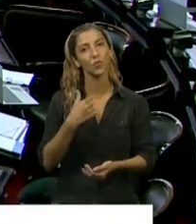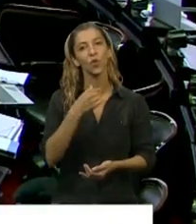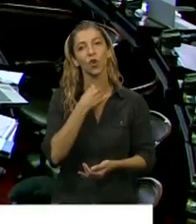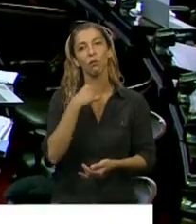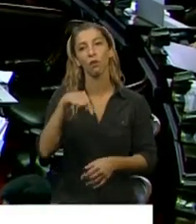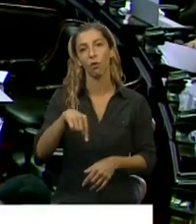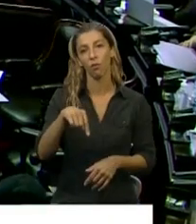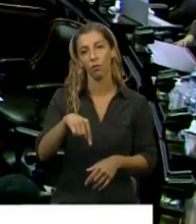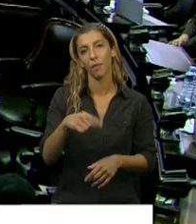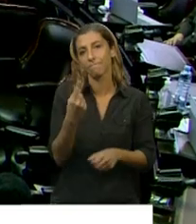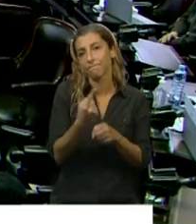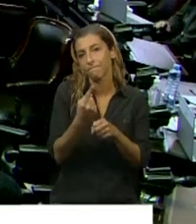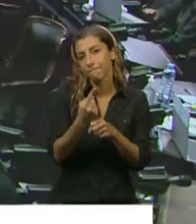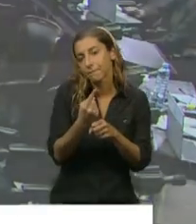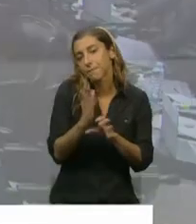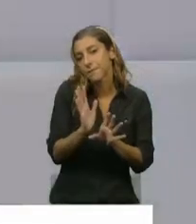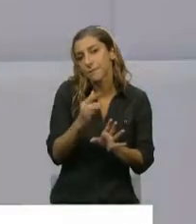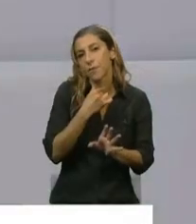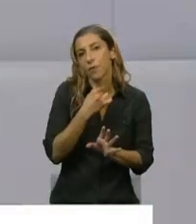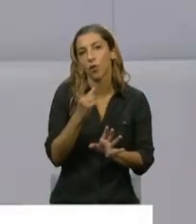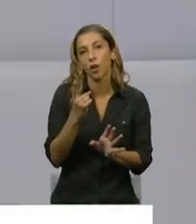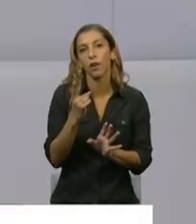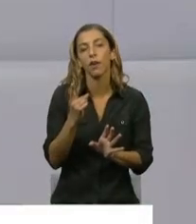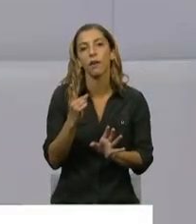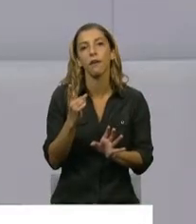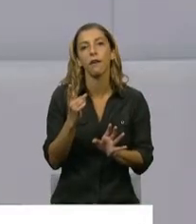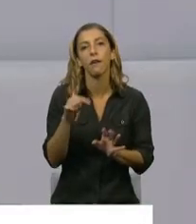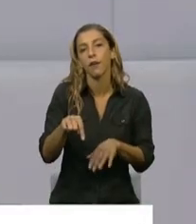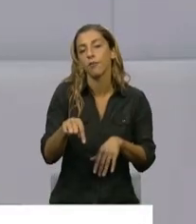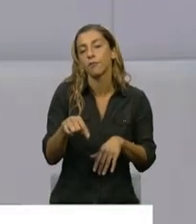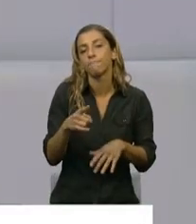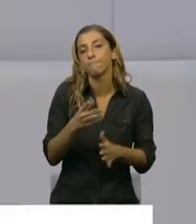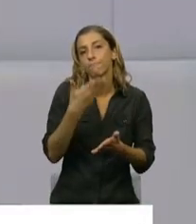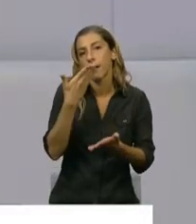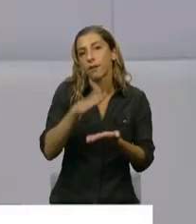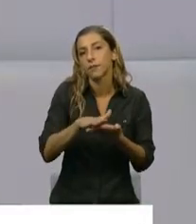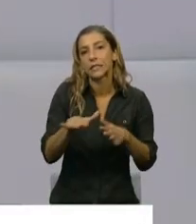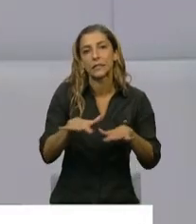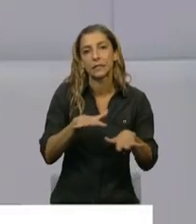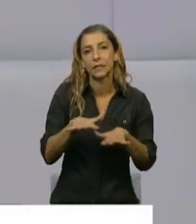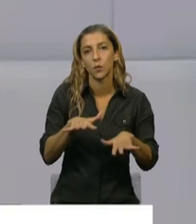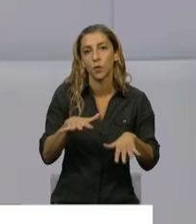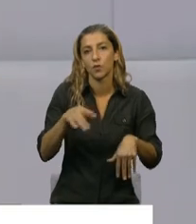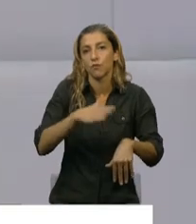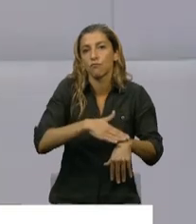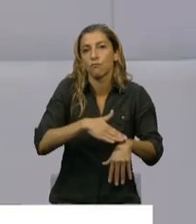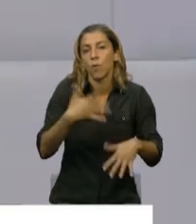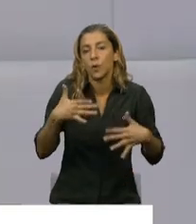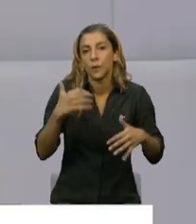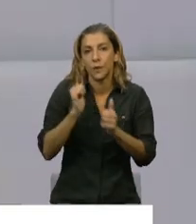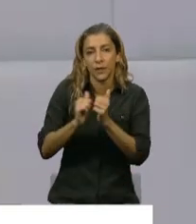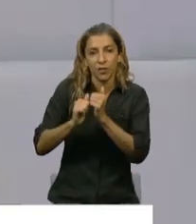estas primeras palabras hacer un poco referencia a este momento histórico especial que estamos viviendo.